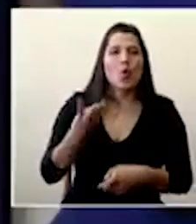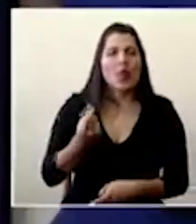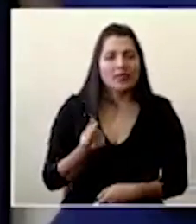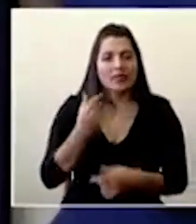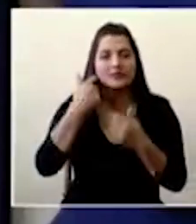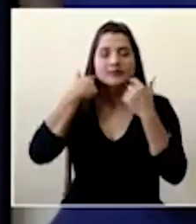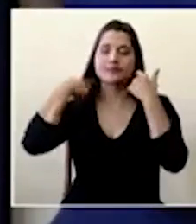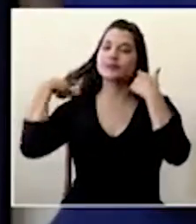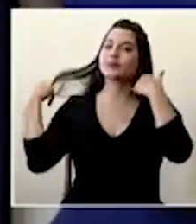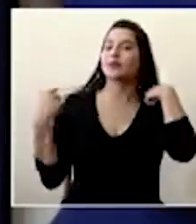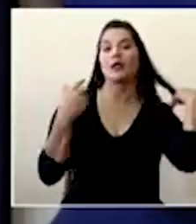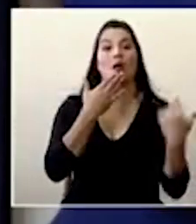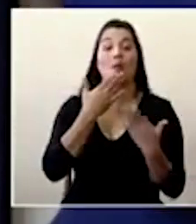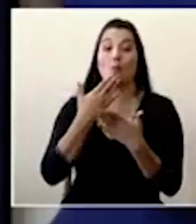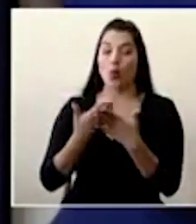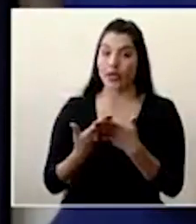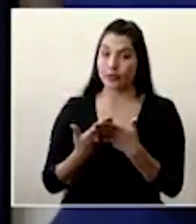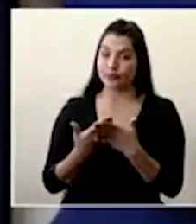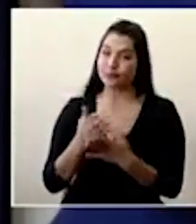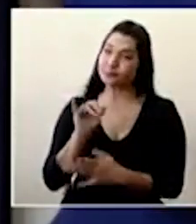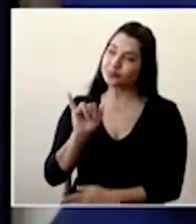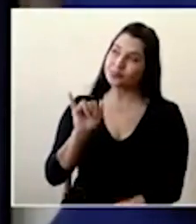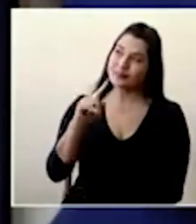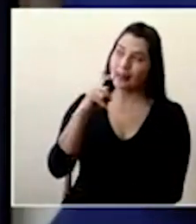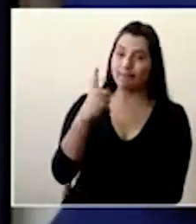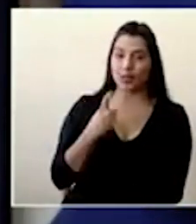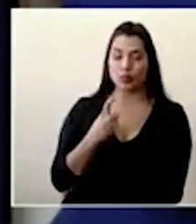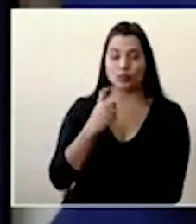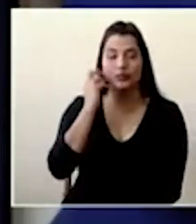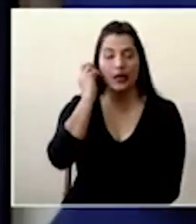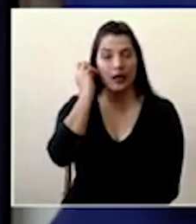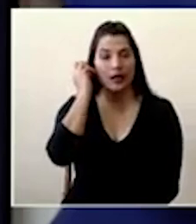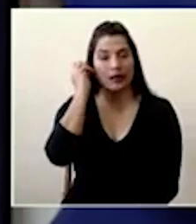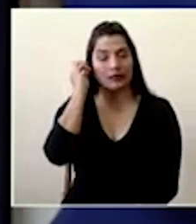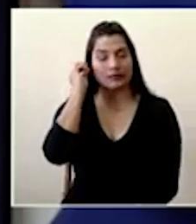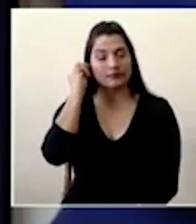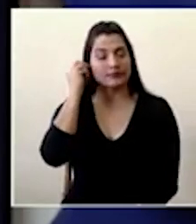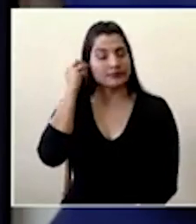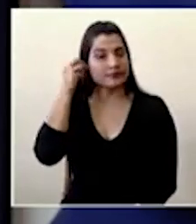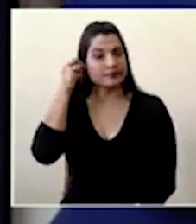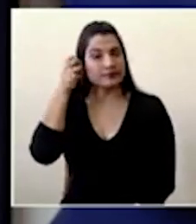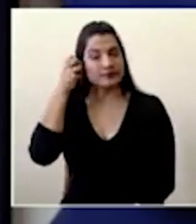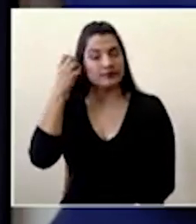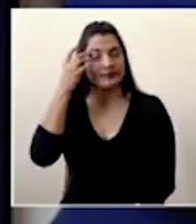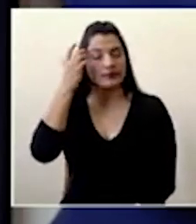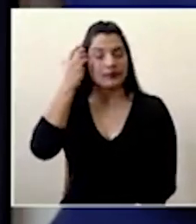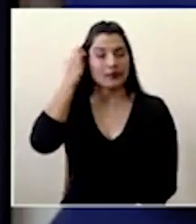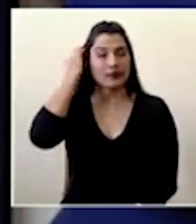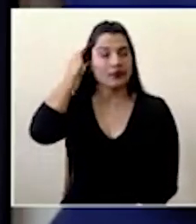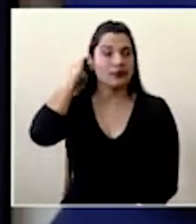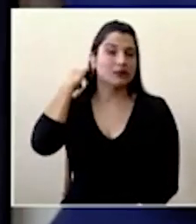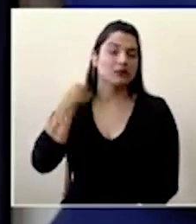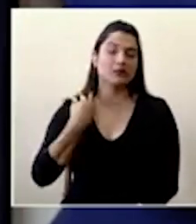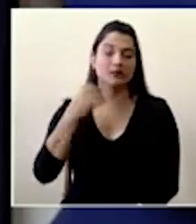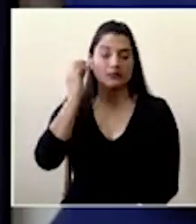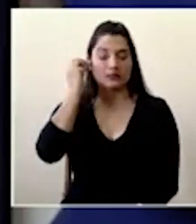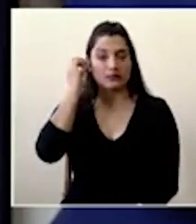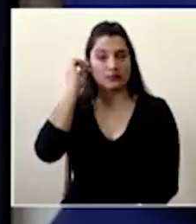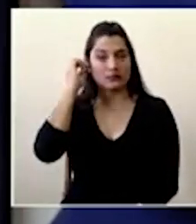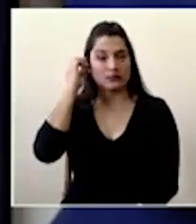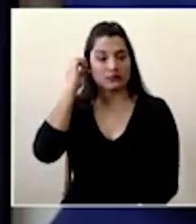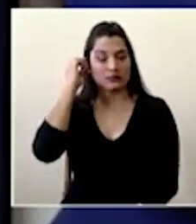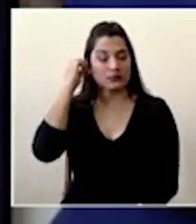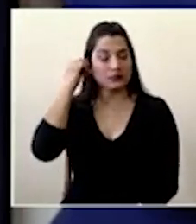Bueno es que esa pregunta depende de factores de cuántos se